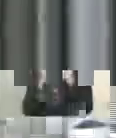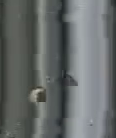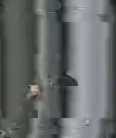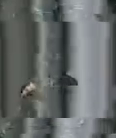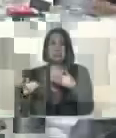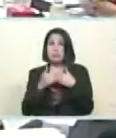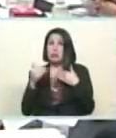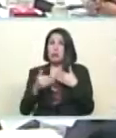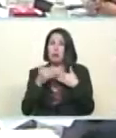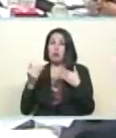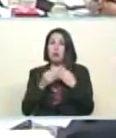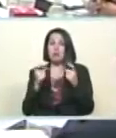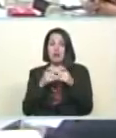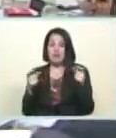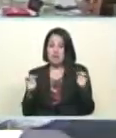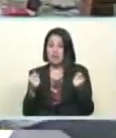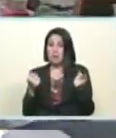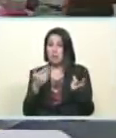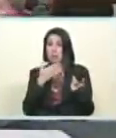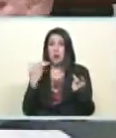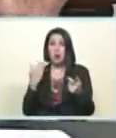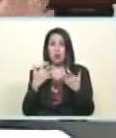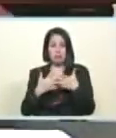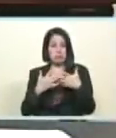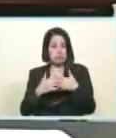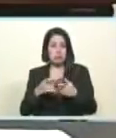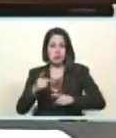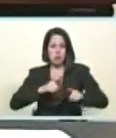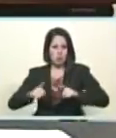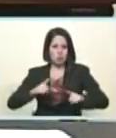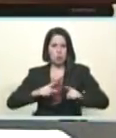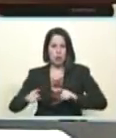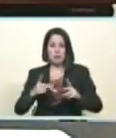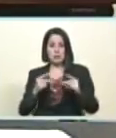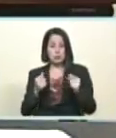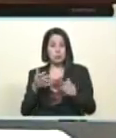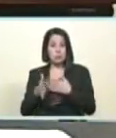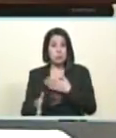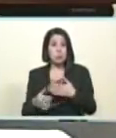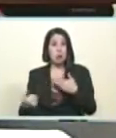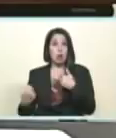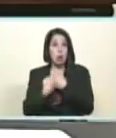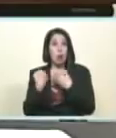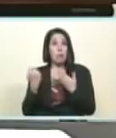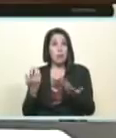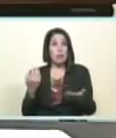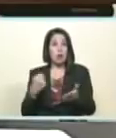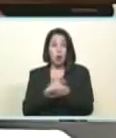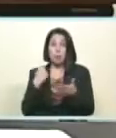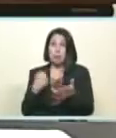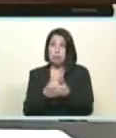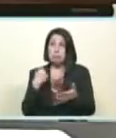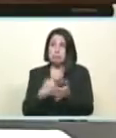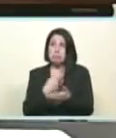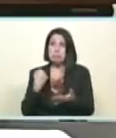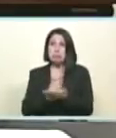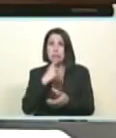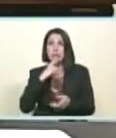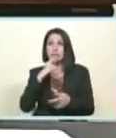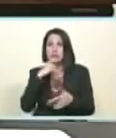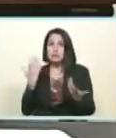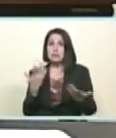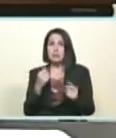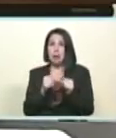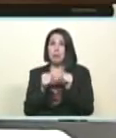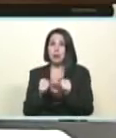de protección seguridad social de los trabajadores trabajadoras y la familia venezolana el nuevo billete que viene a completar todo el